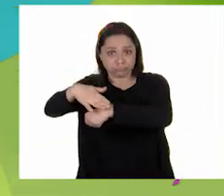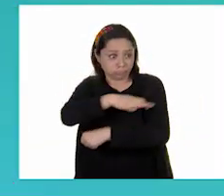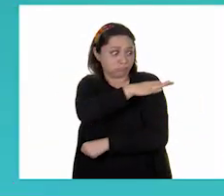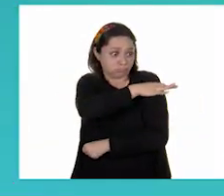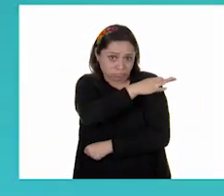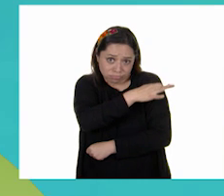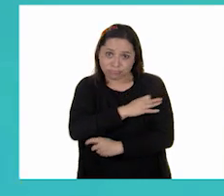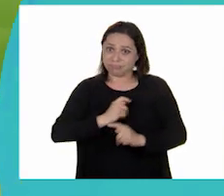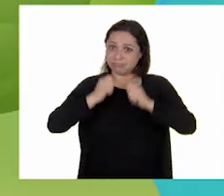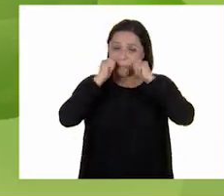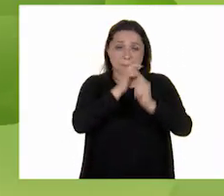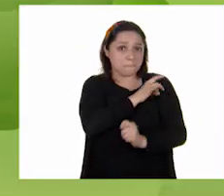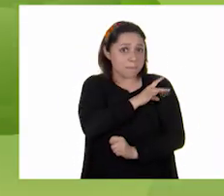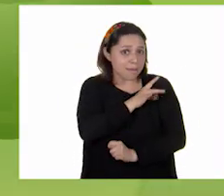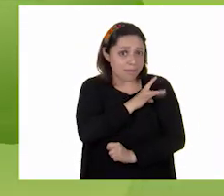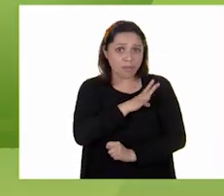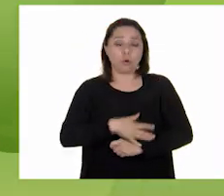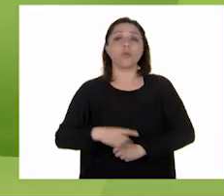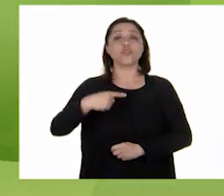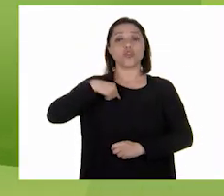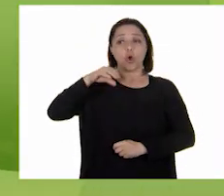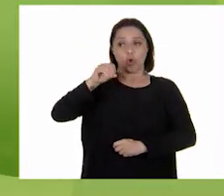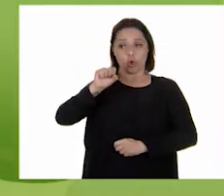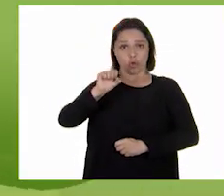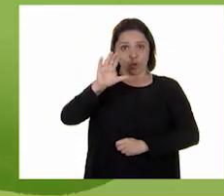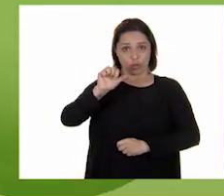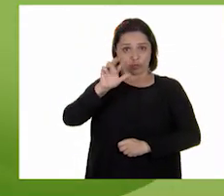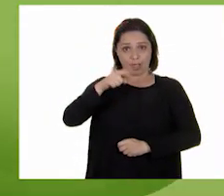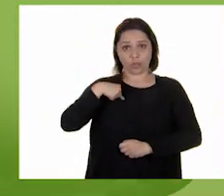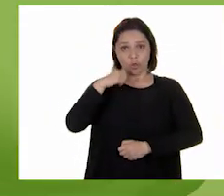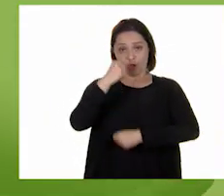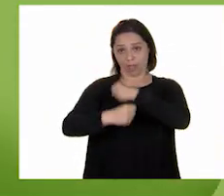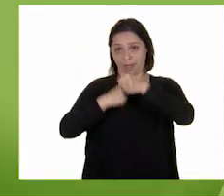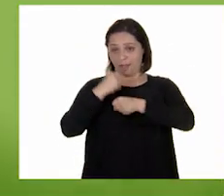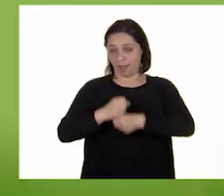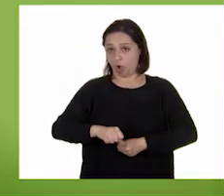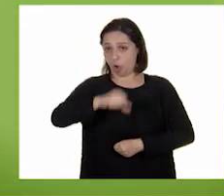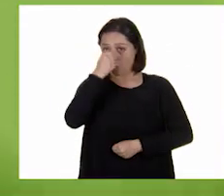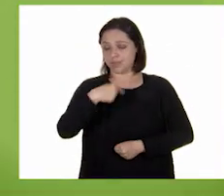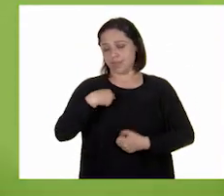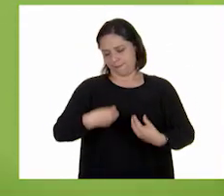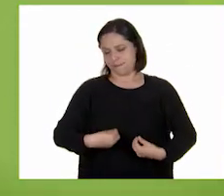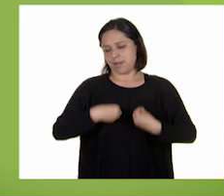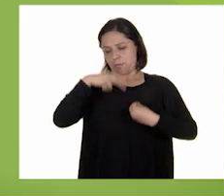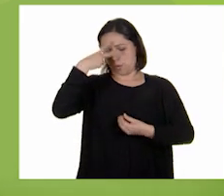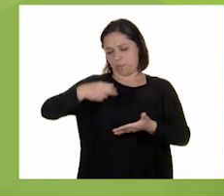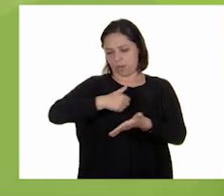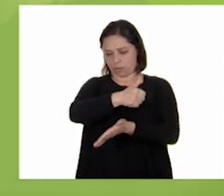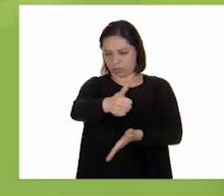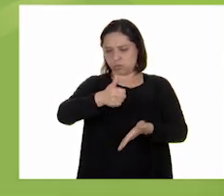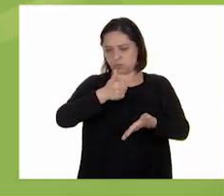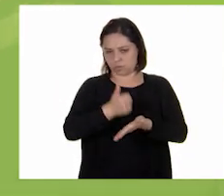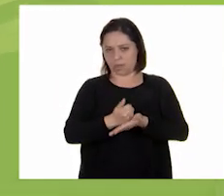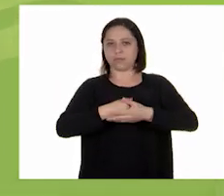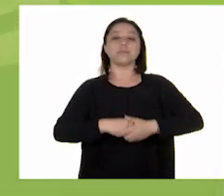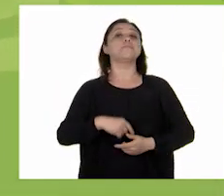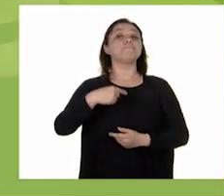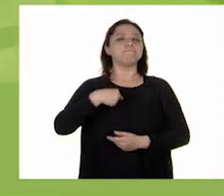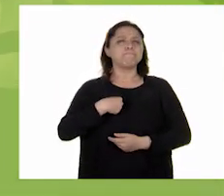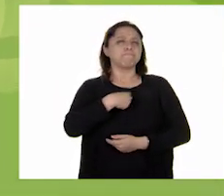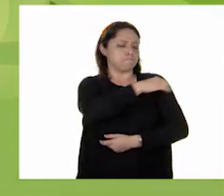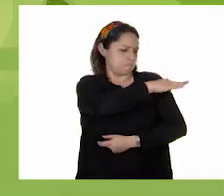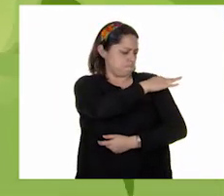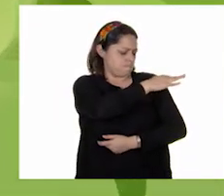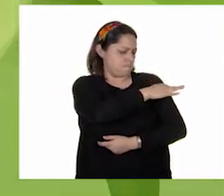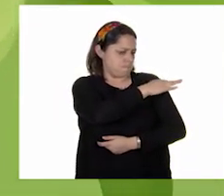tengan miedo. Hola, soy Oscar, tengo 11 años, vivo en la Ciudad de México. Yo creo que las vacunas